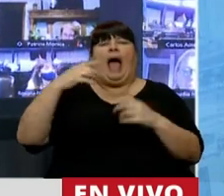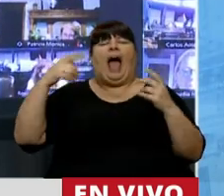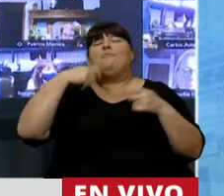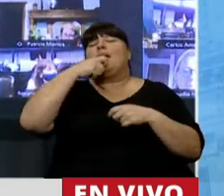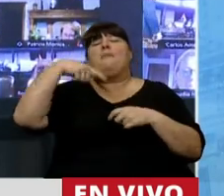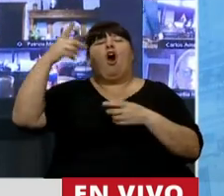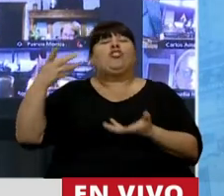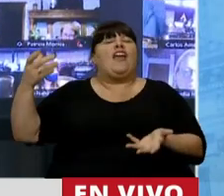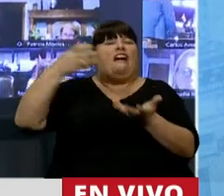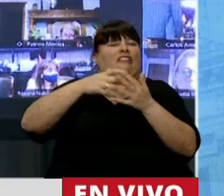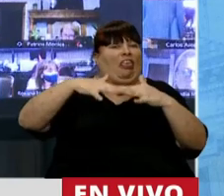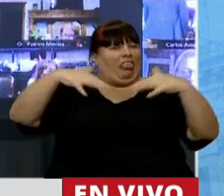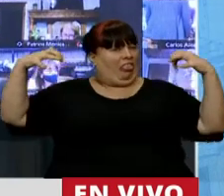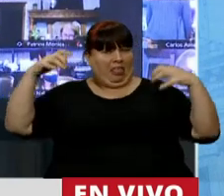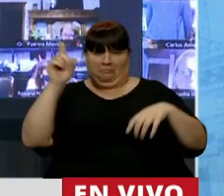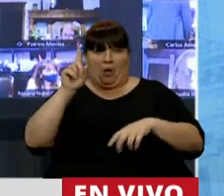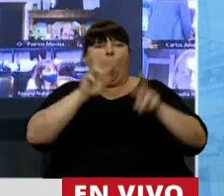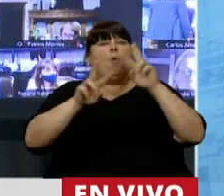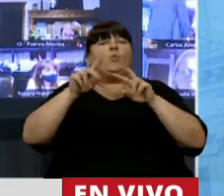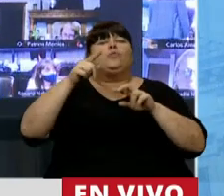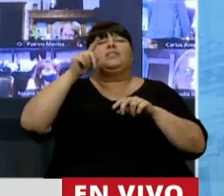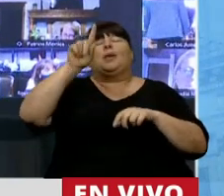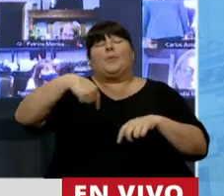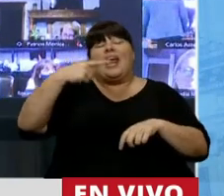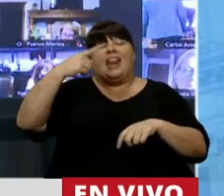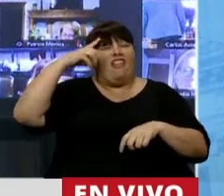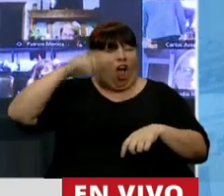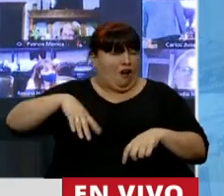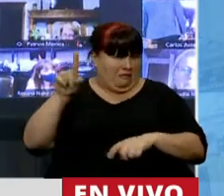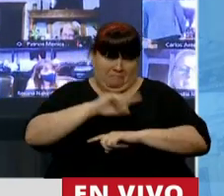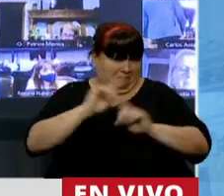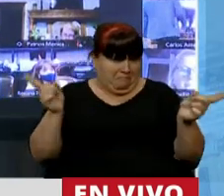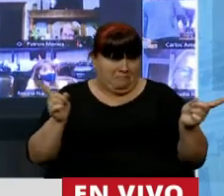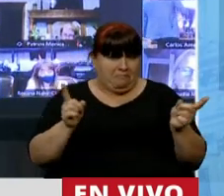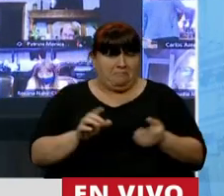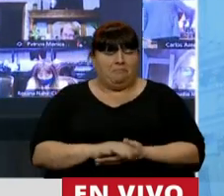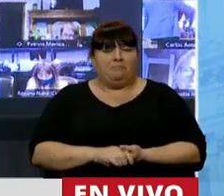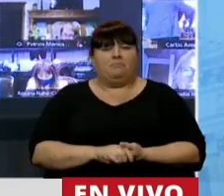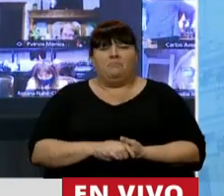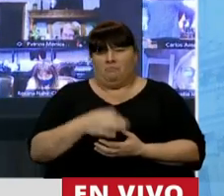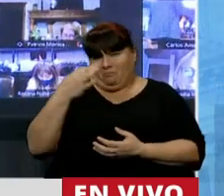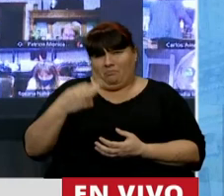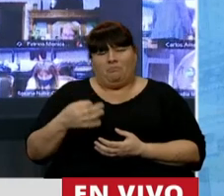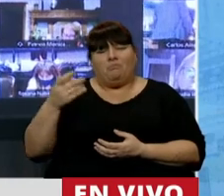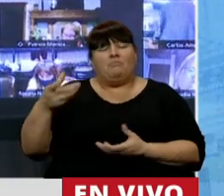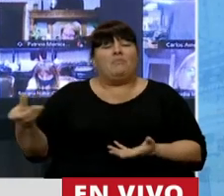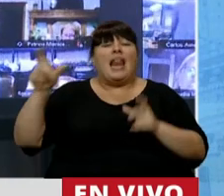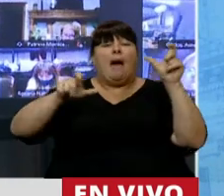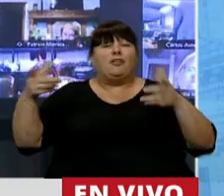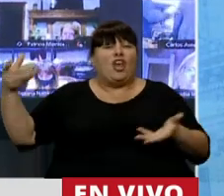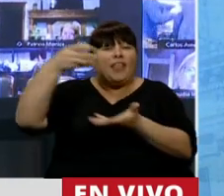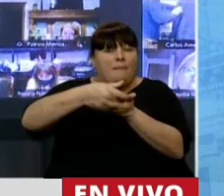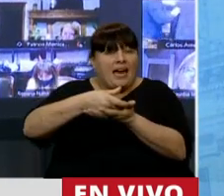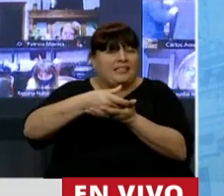inversiones y que vamos a generar desconfianza? Tampoco. Está claro que los inversores